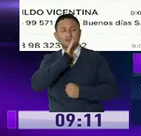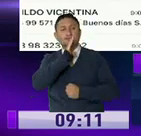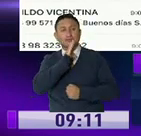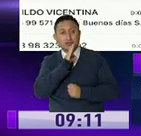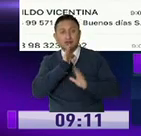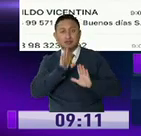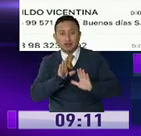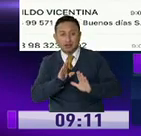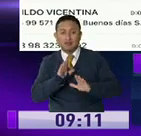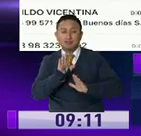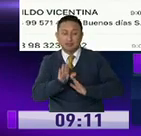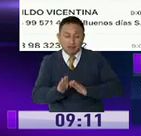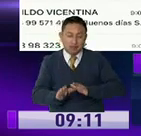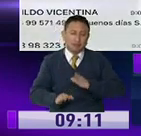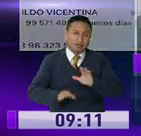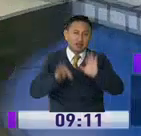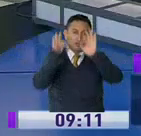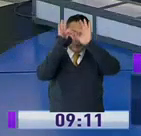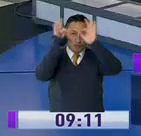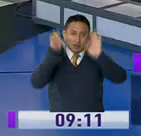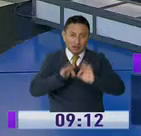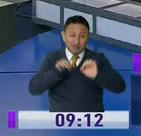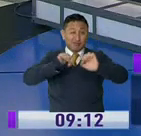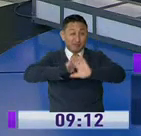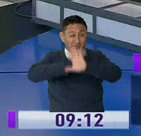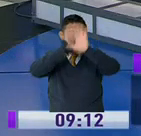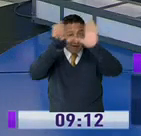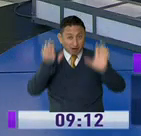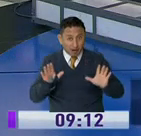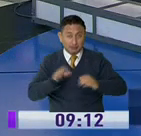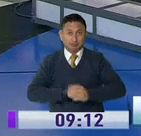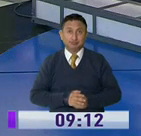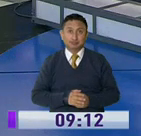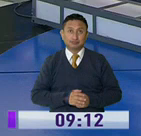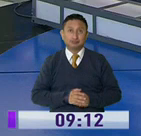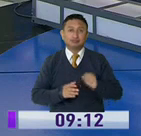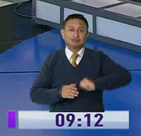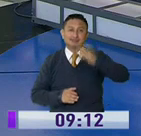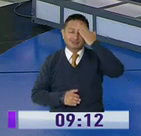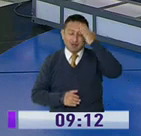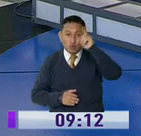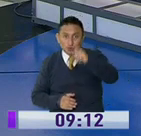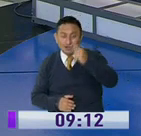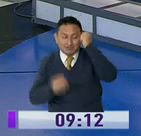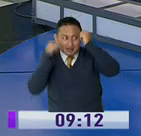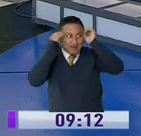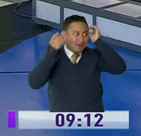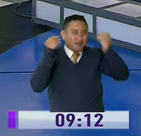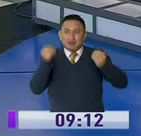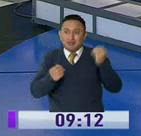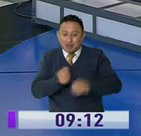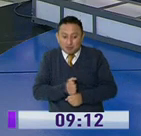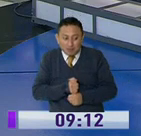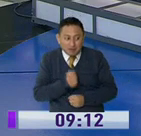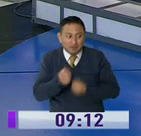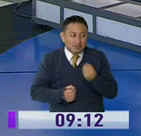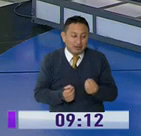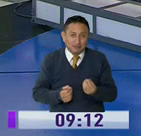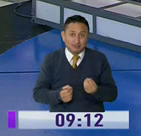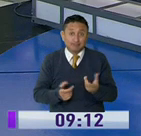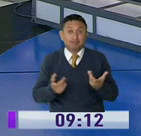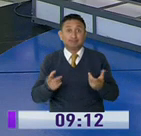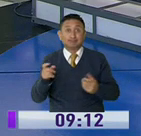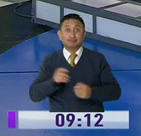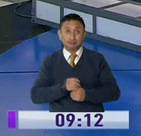paciencia de dar estos formularios para que pueda ser beneficiario. Entendemos, entendemos la desesperación que tiene, el hambre no para, todo,